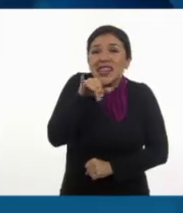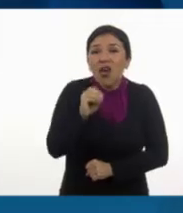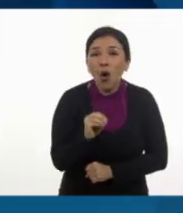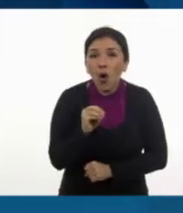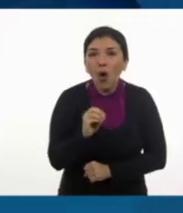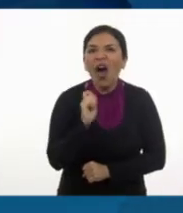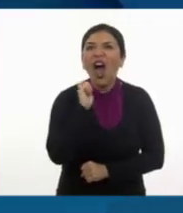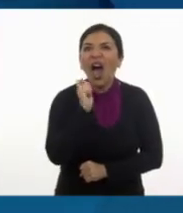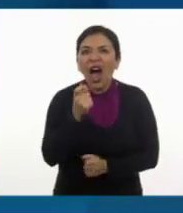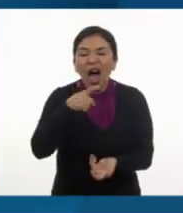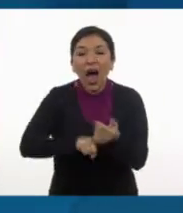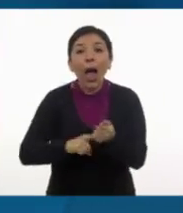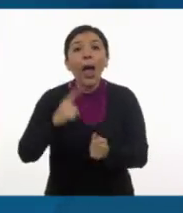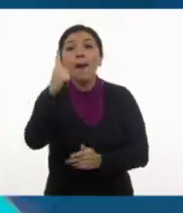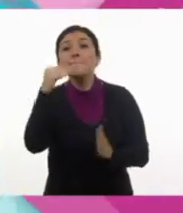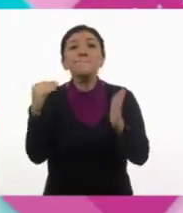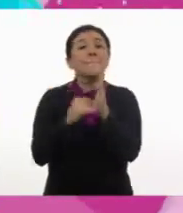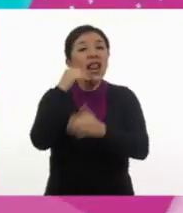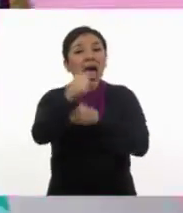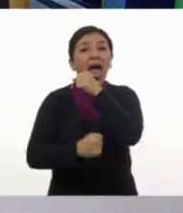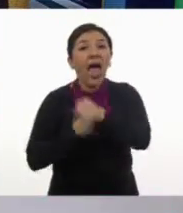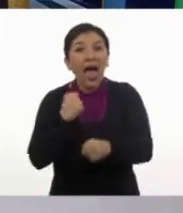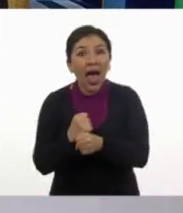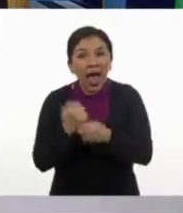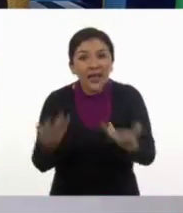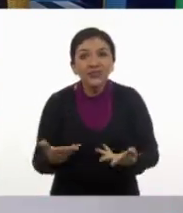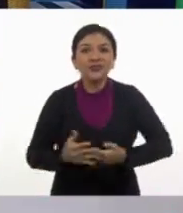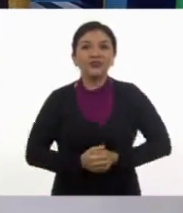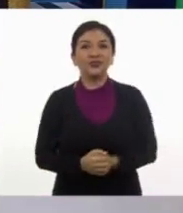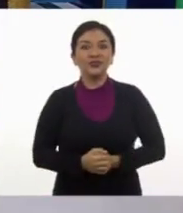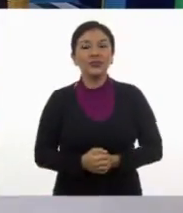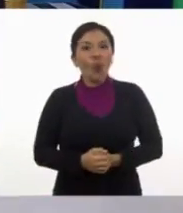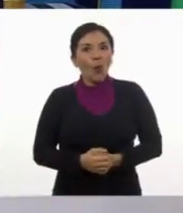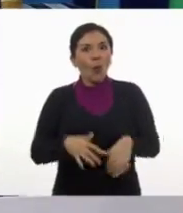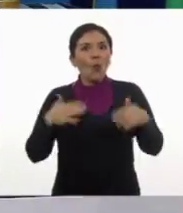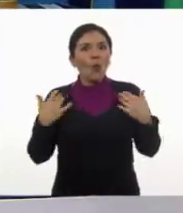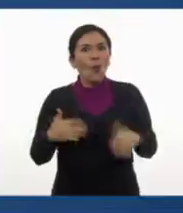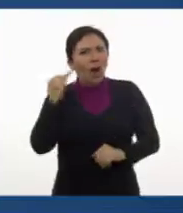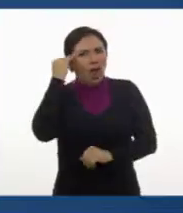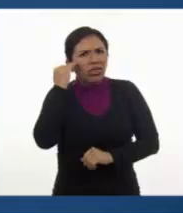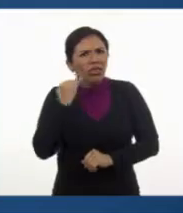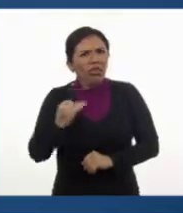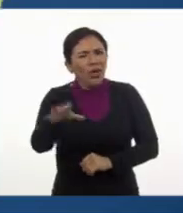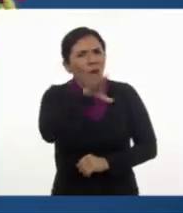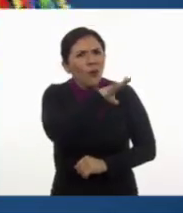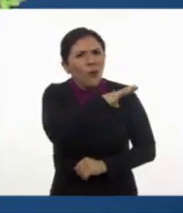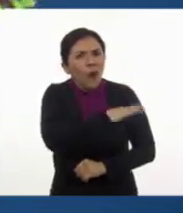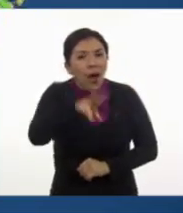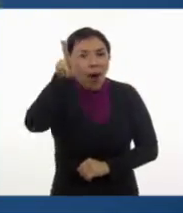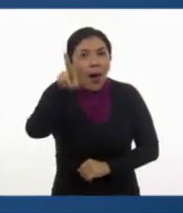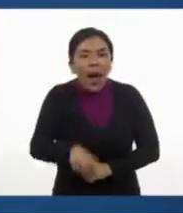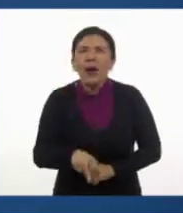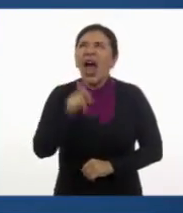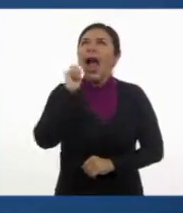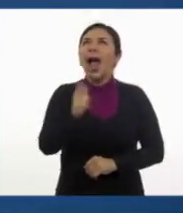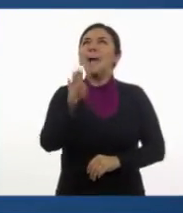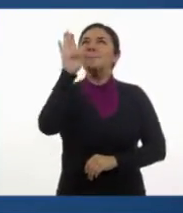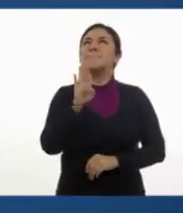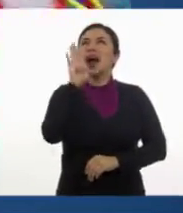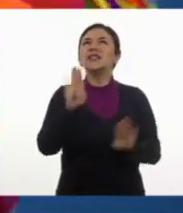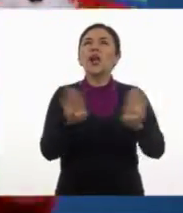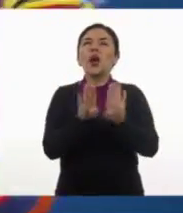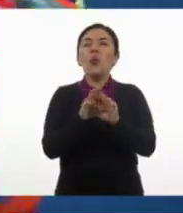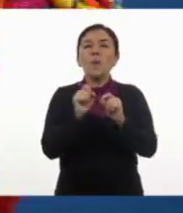son mil años, Tom. ¡Guau! ¡Qué asombroso! Es como ir